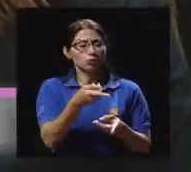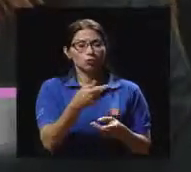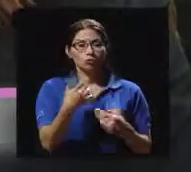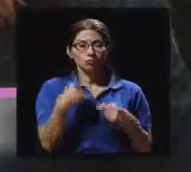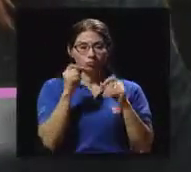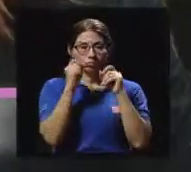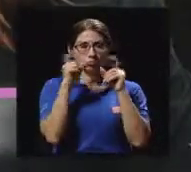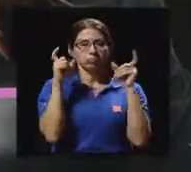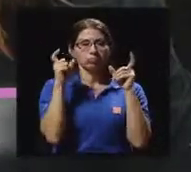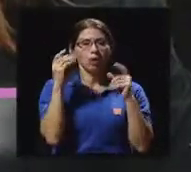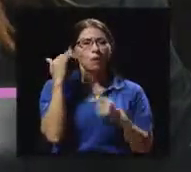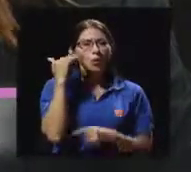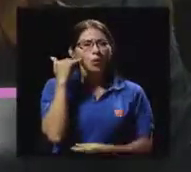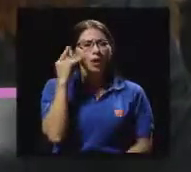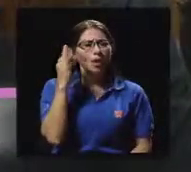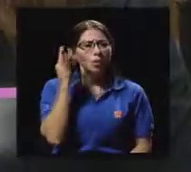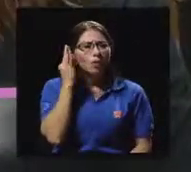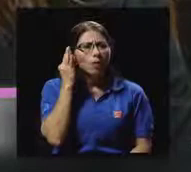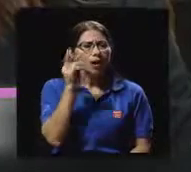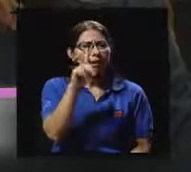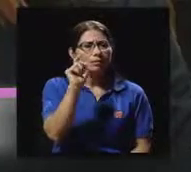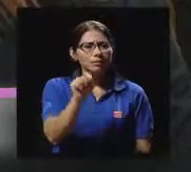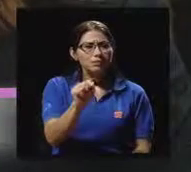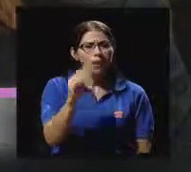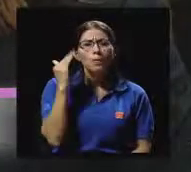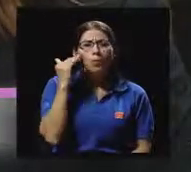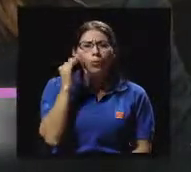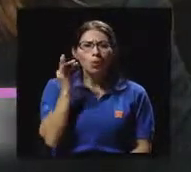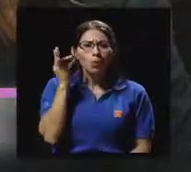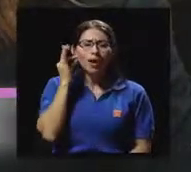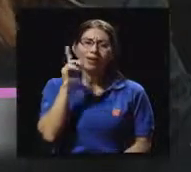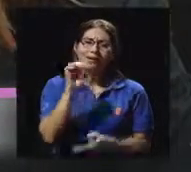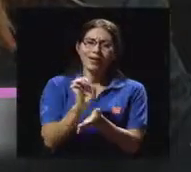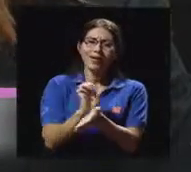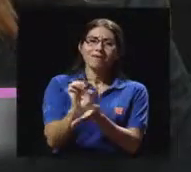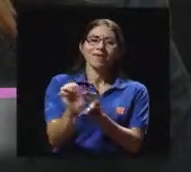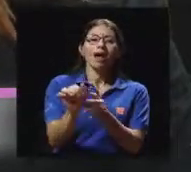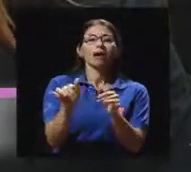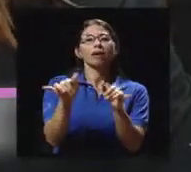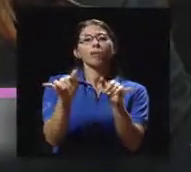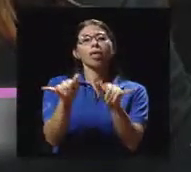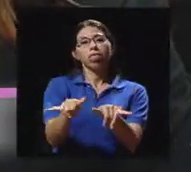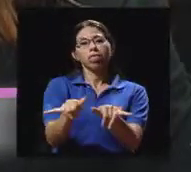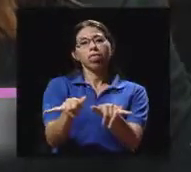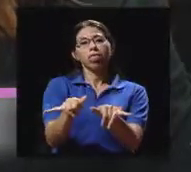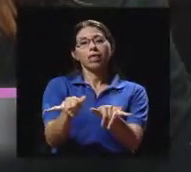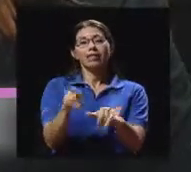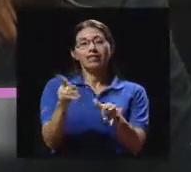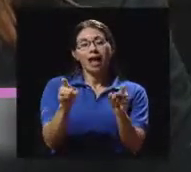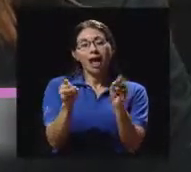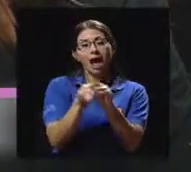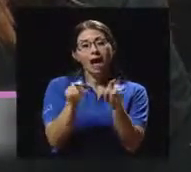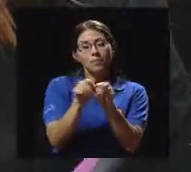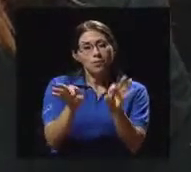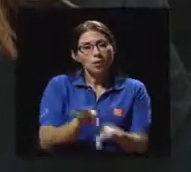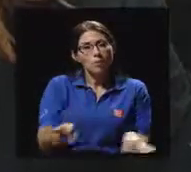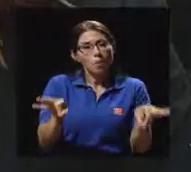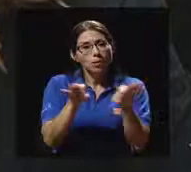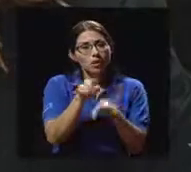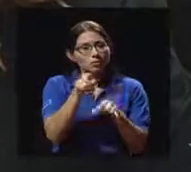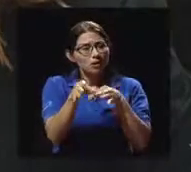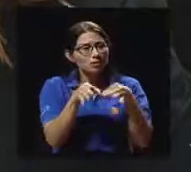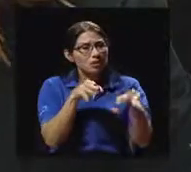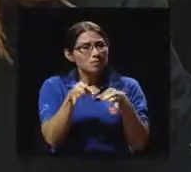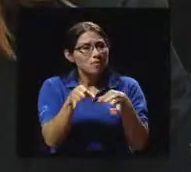hecho de por qué las mujeres, por qué hablar de que las mujeres deban evitar el sedentarismo. Sería importante que tal vez usted nos explique por qué esas